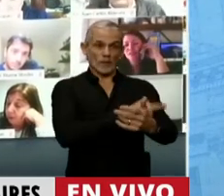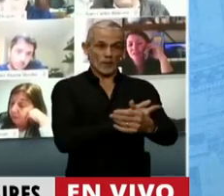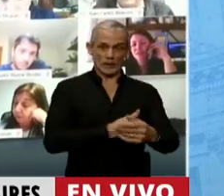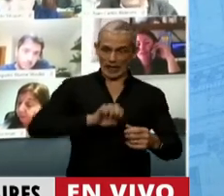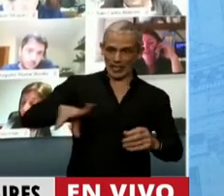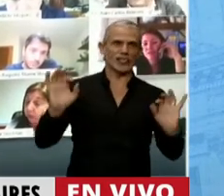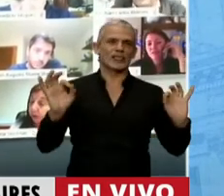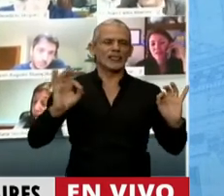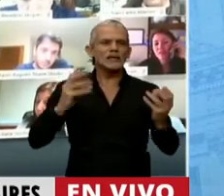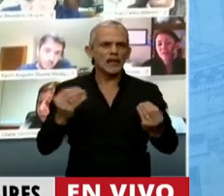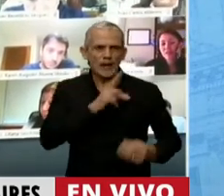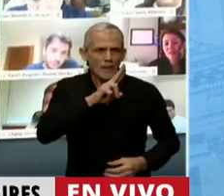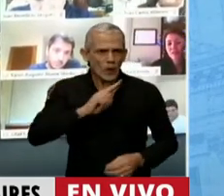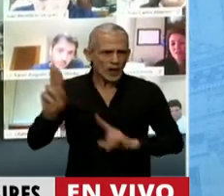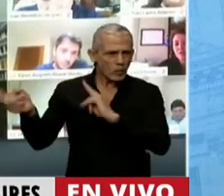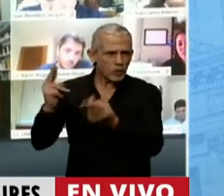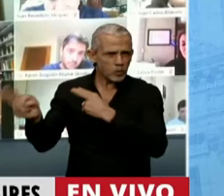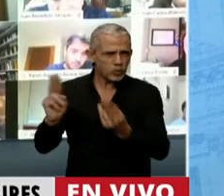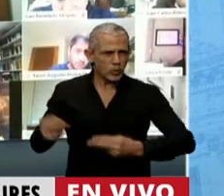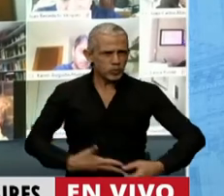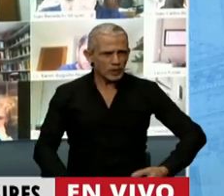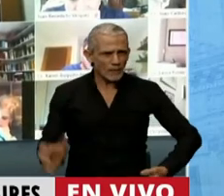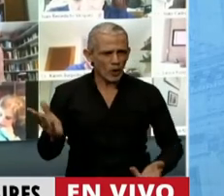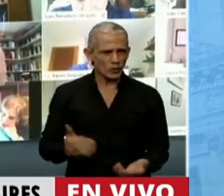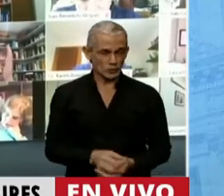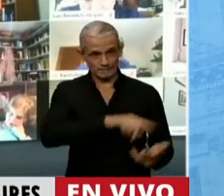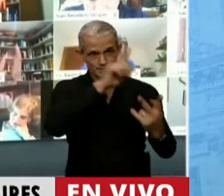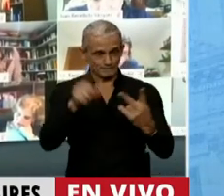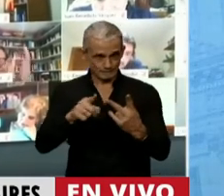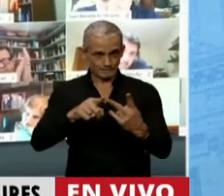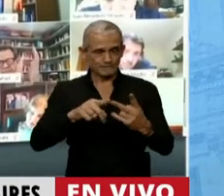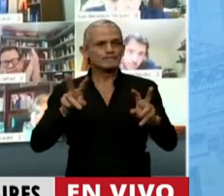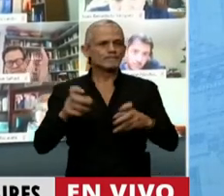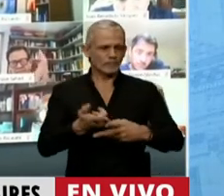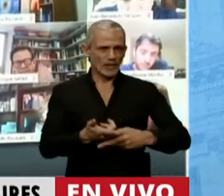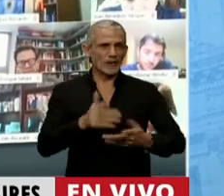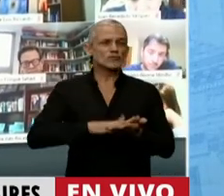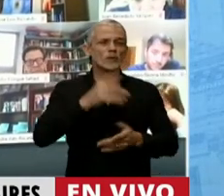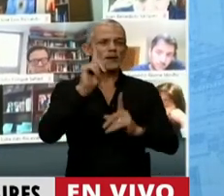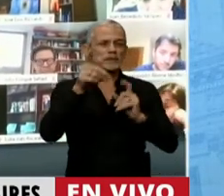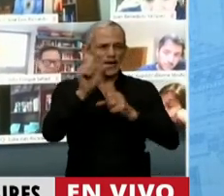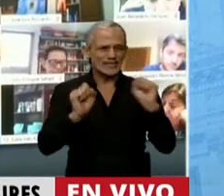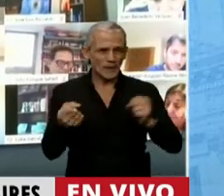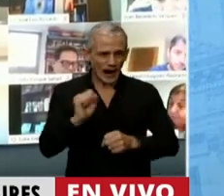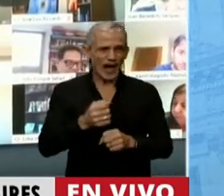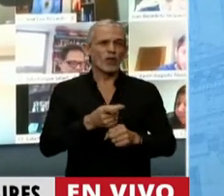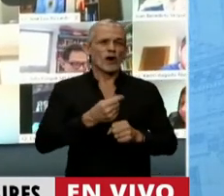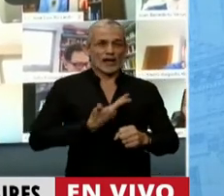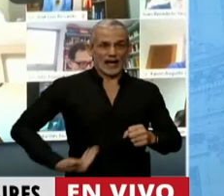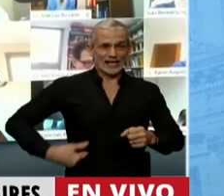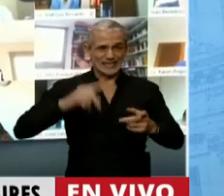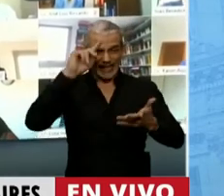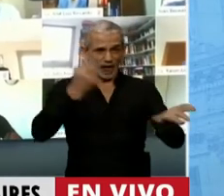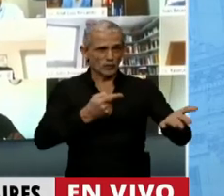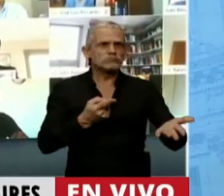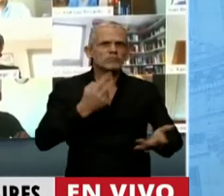dice. Y mientras tanto, ¿qué pasa? Las mujeres se mueren. Siguiente. Preguntamos sobre los trabajadores del reparto y nos contestan que no